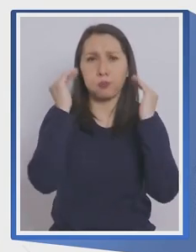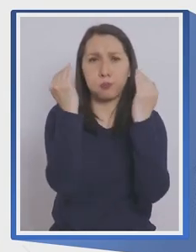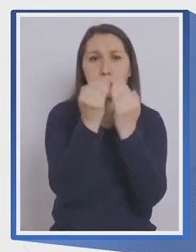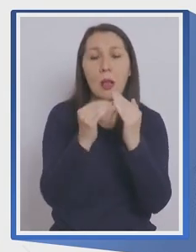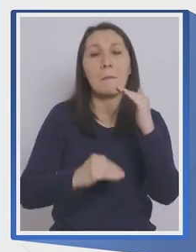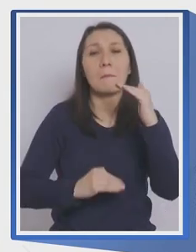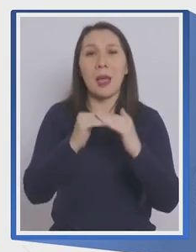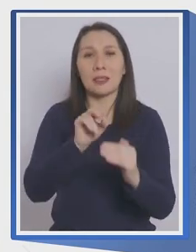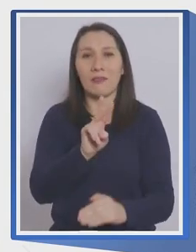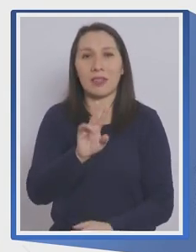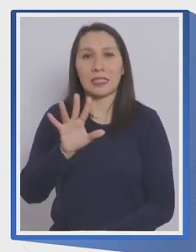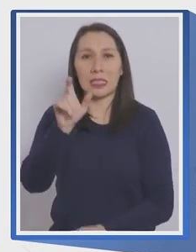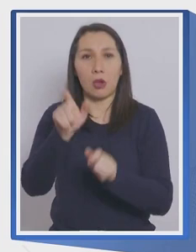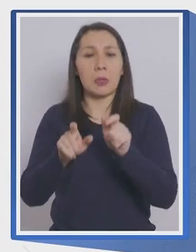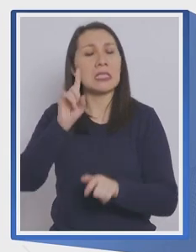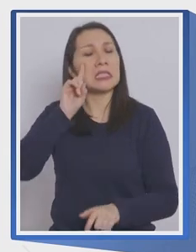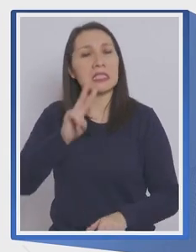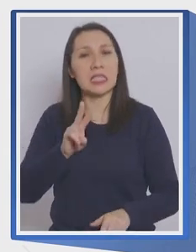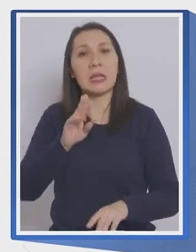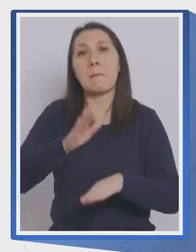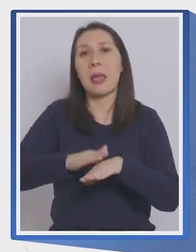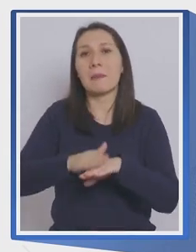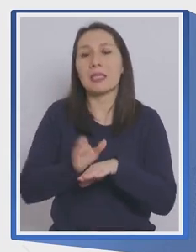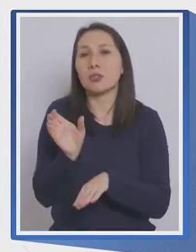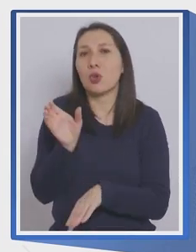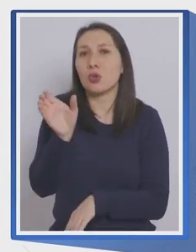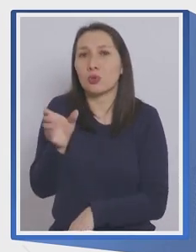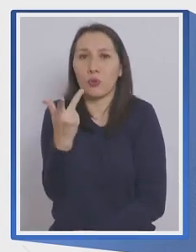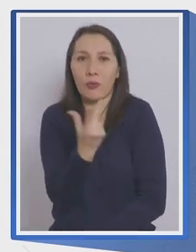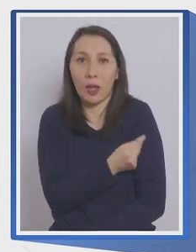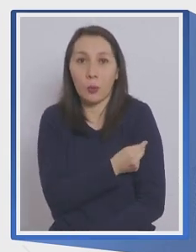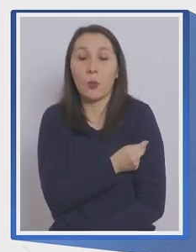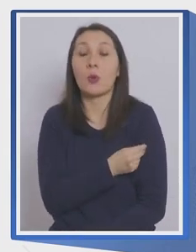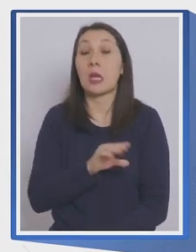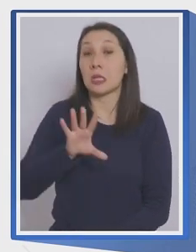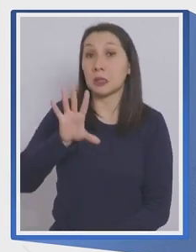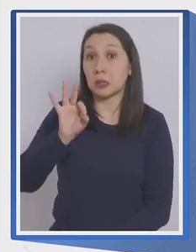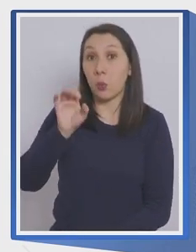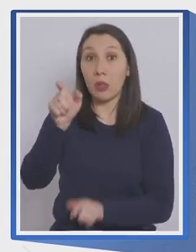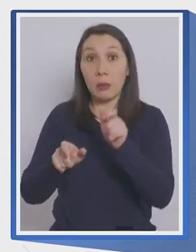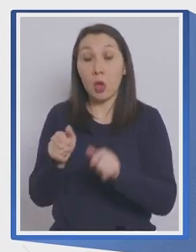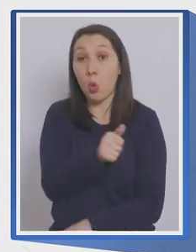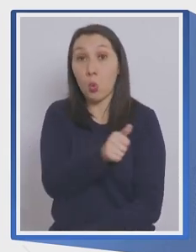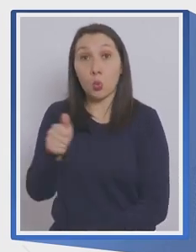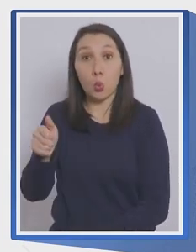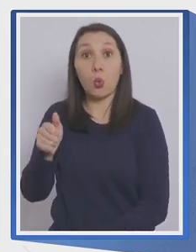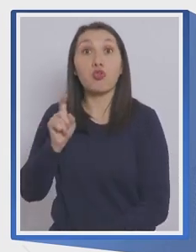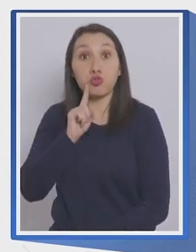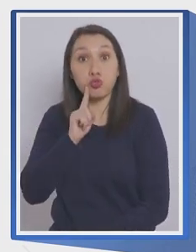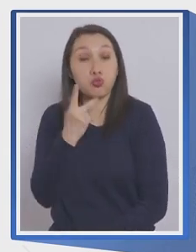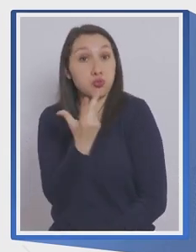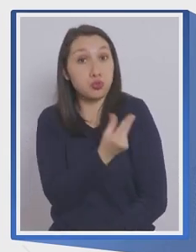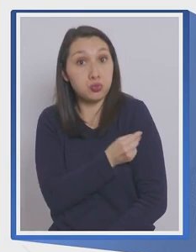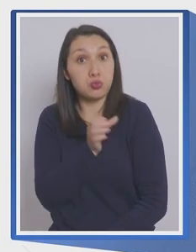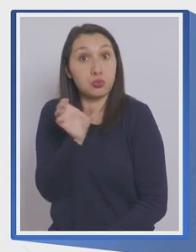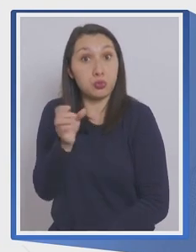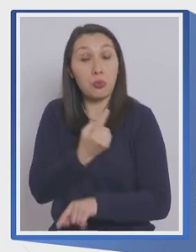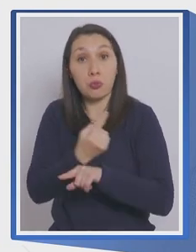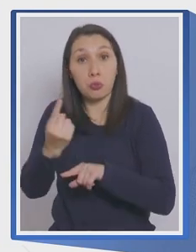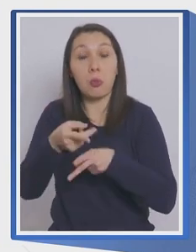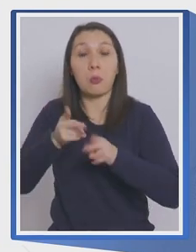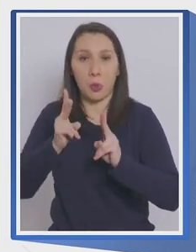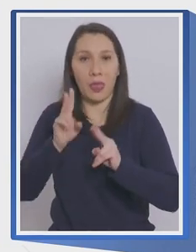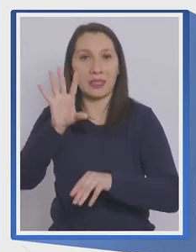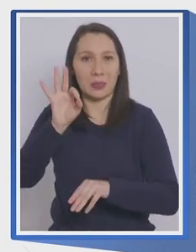máximo de 25 personas sin pase de movilidad, o 50 si todas las personas que participan cuentan con su pase de movilidad.